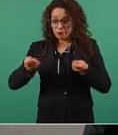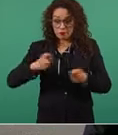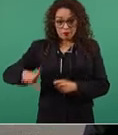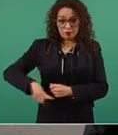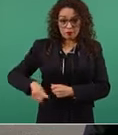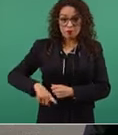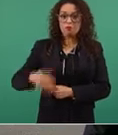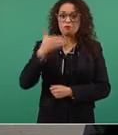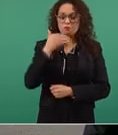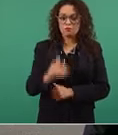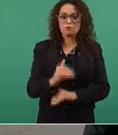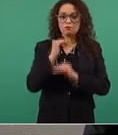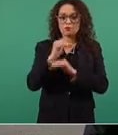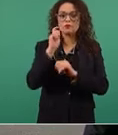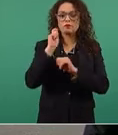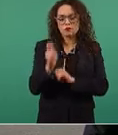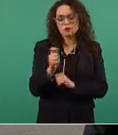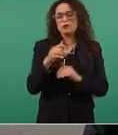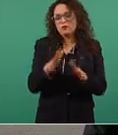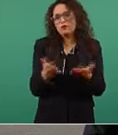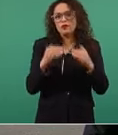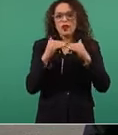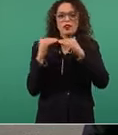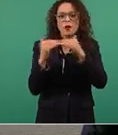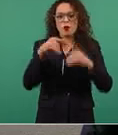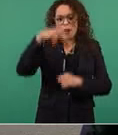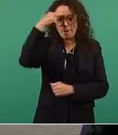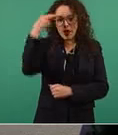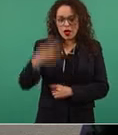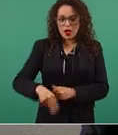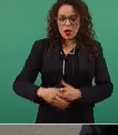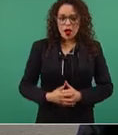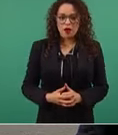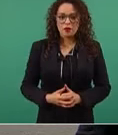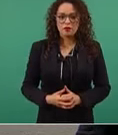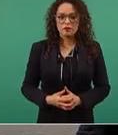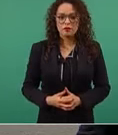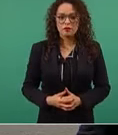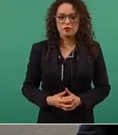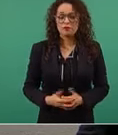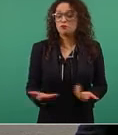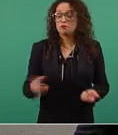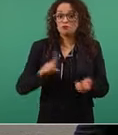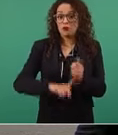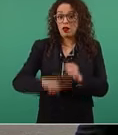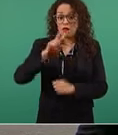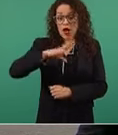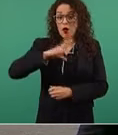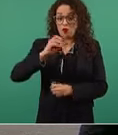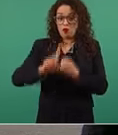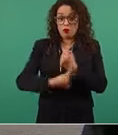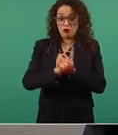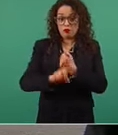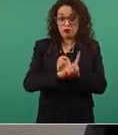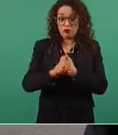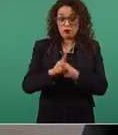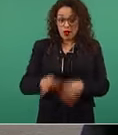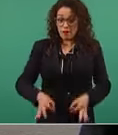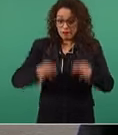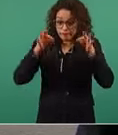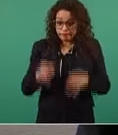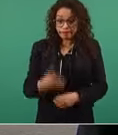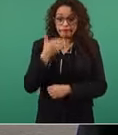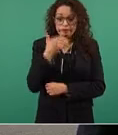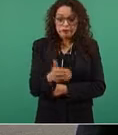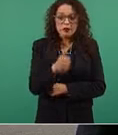democracia mexicana. La democracia mexicana todavía muy joven y con muchos problemas y no totalmente consolidada ni establecida.